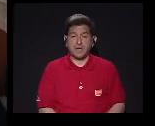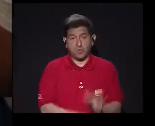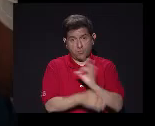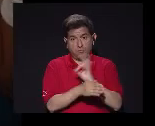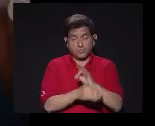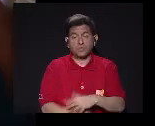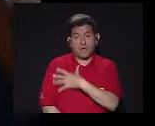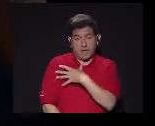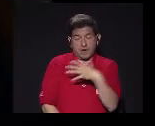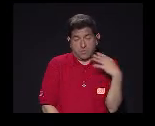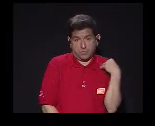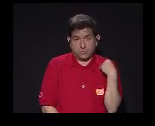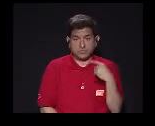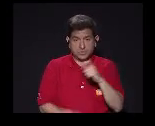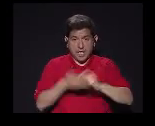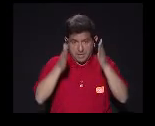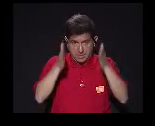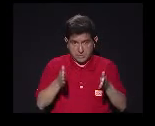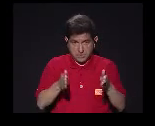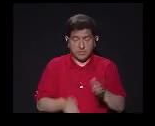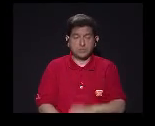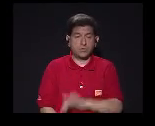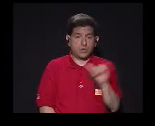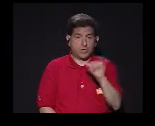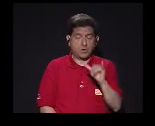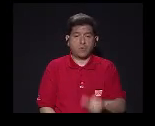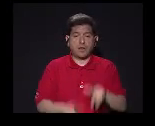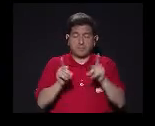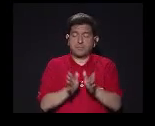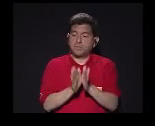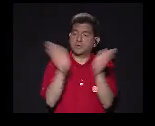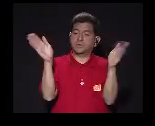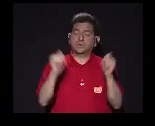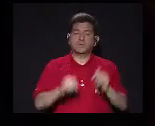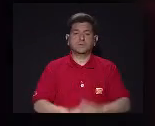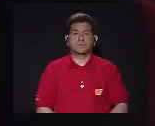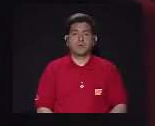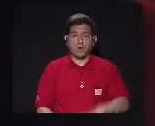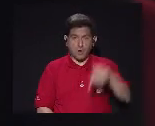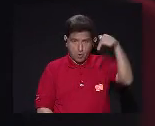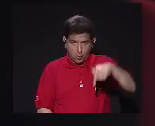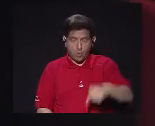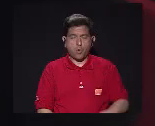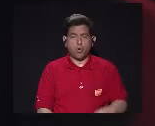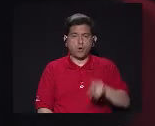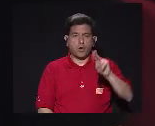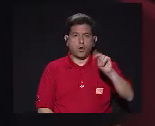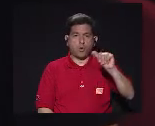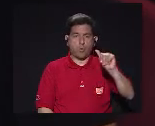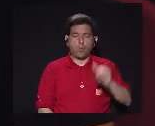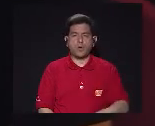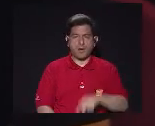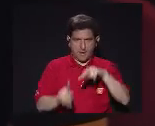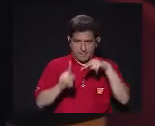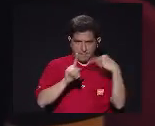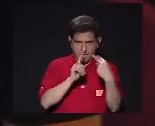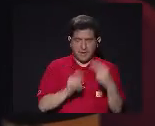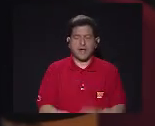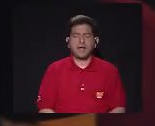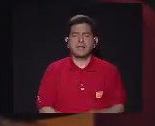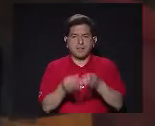funcione Y que le guste Al autor del poema y a la gente Hoy, en Una Mirada